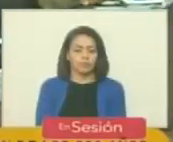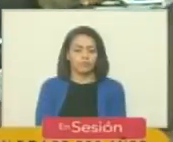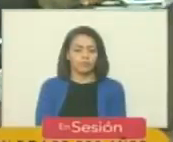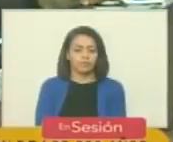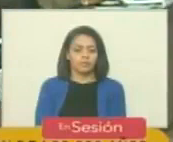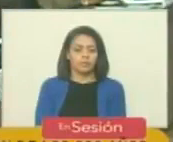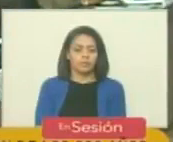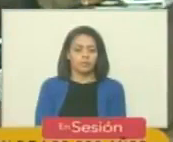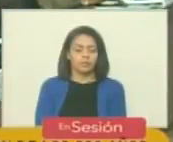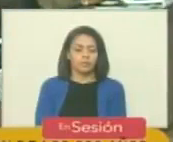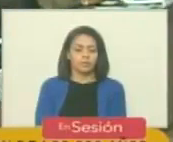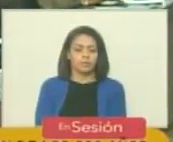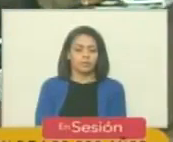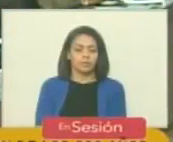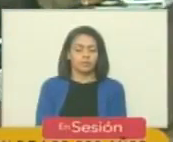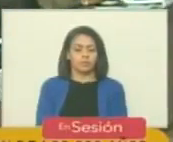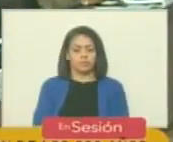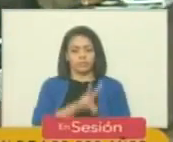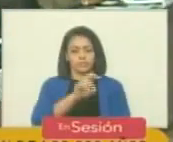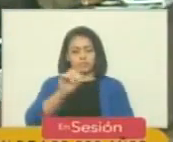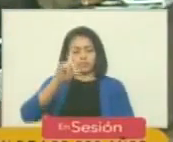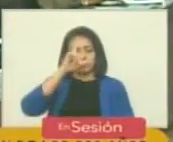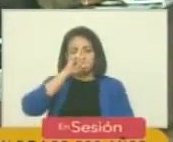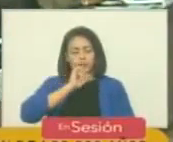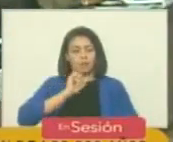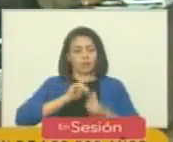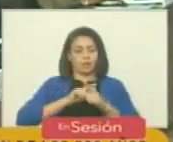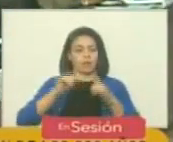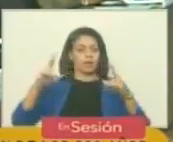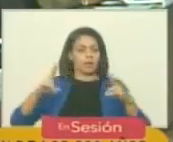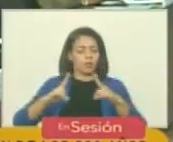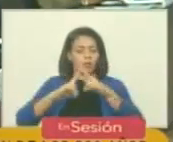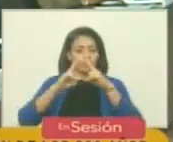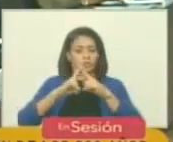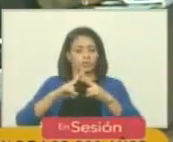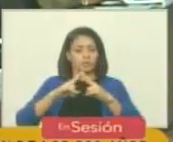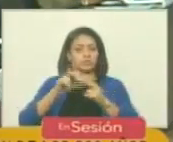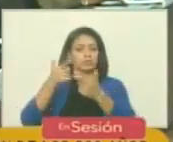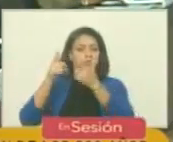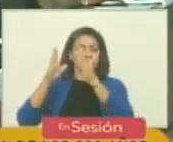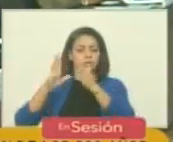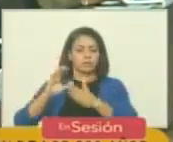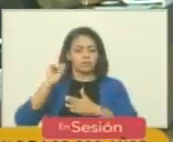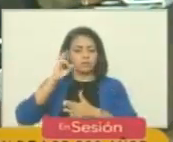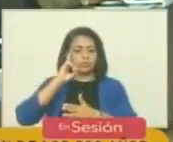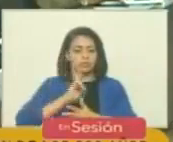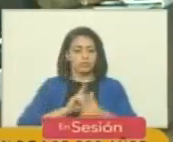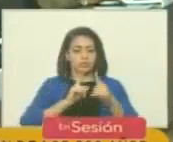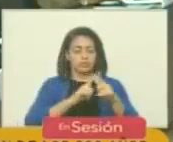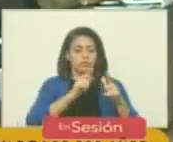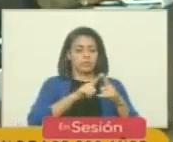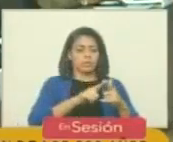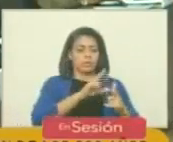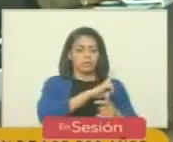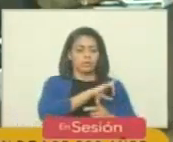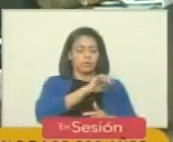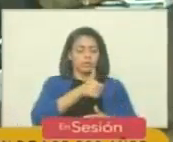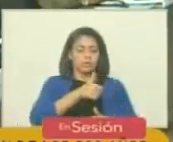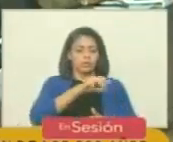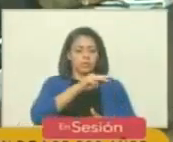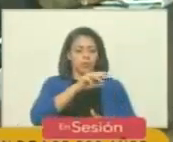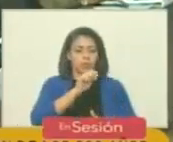en celebración a los 200 años del encuentro entre el libertador Simón Bolívar y el general historia